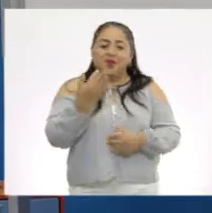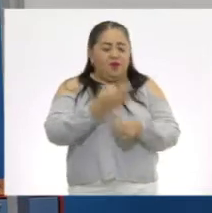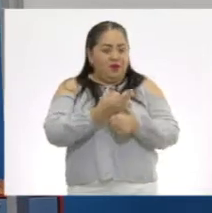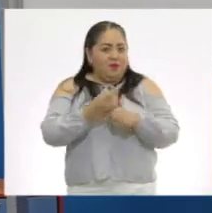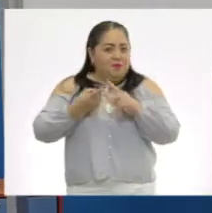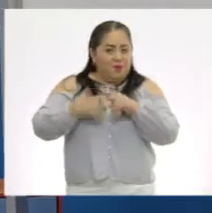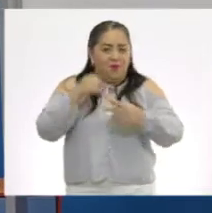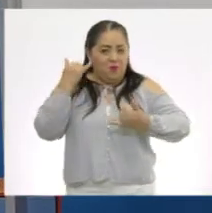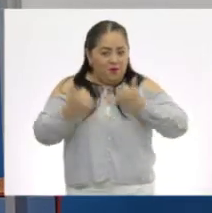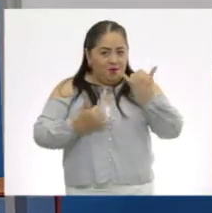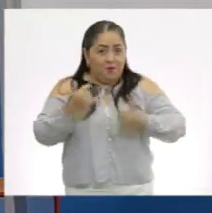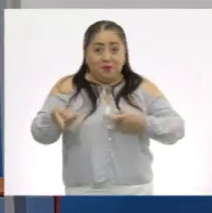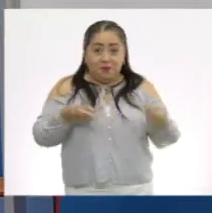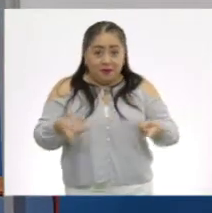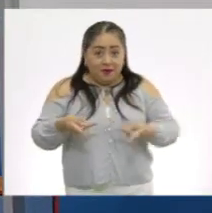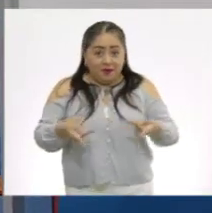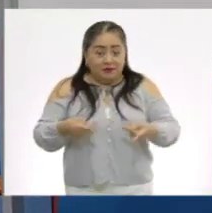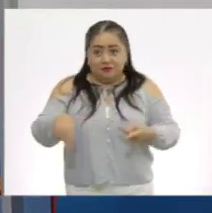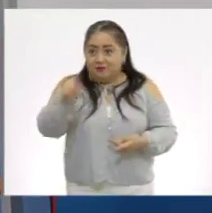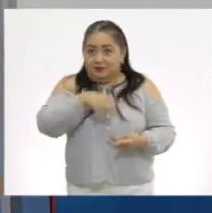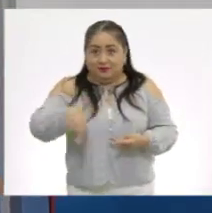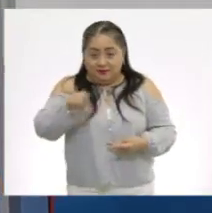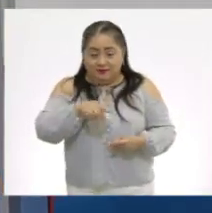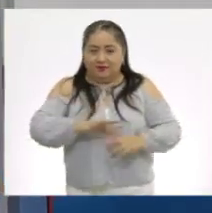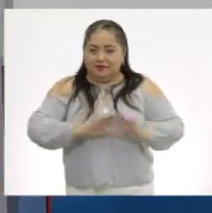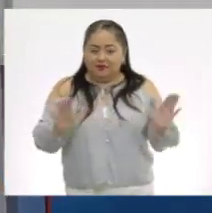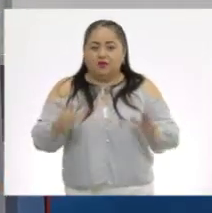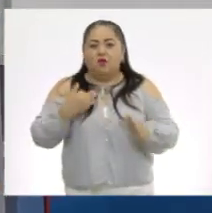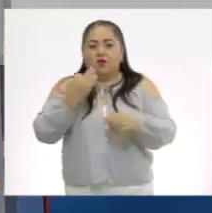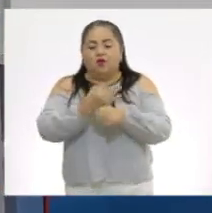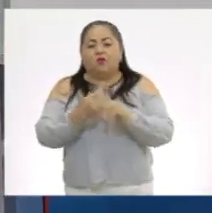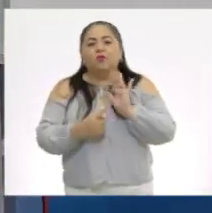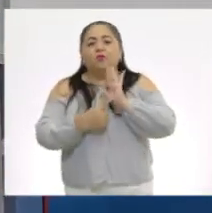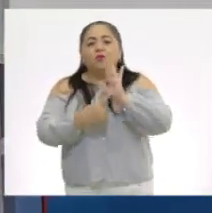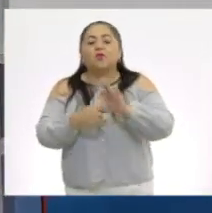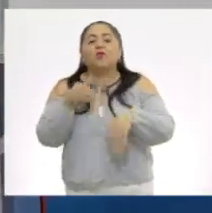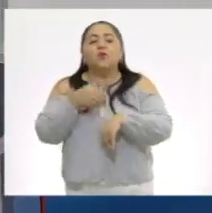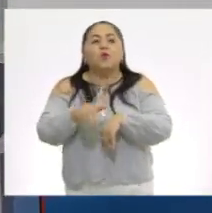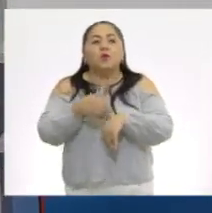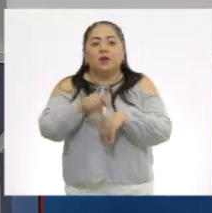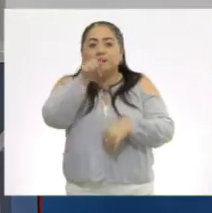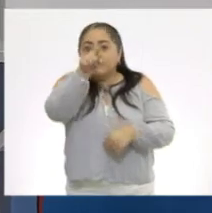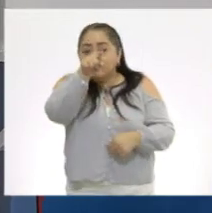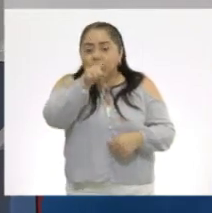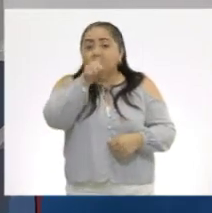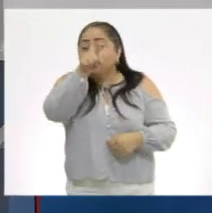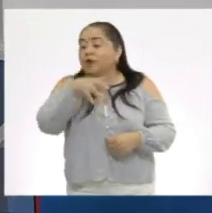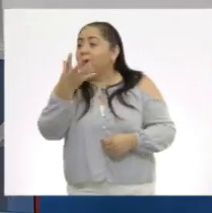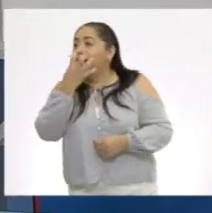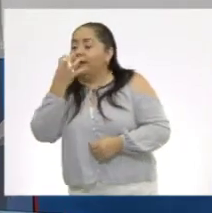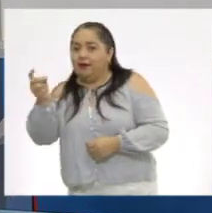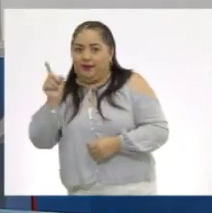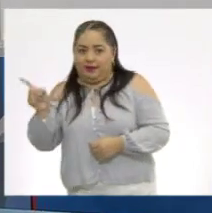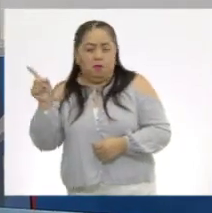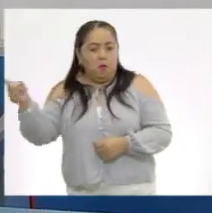comenzar este juego. ¿Preparados? ¿Preparadas? Yo les voy a mostrar el número a ustedes. Y le